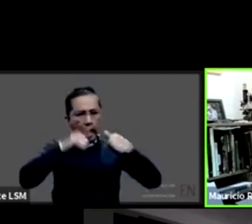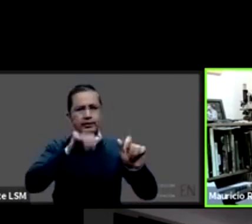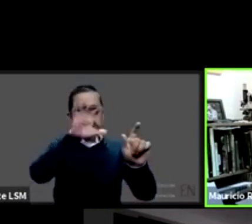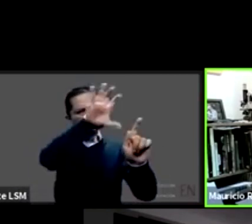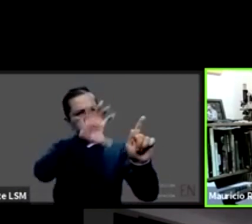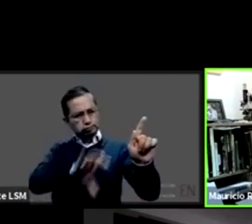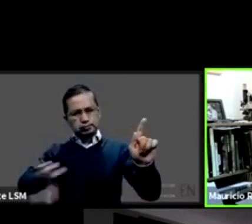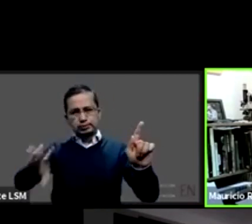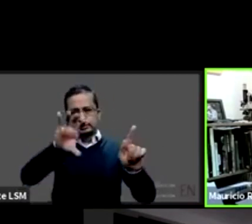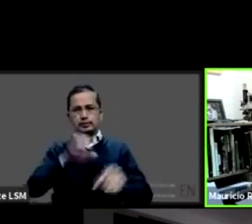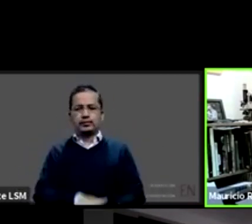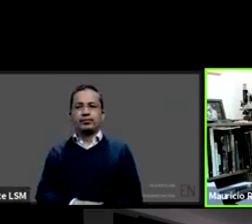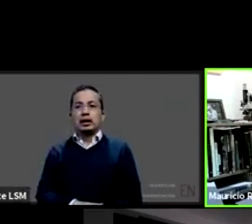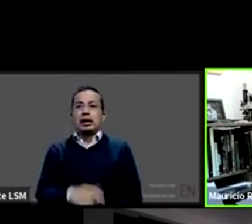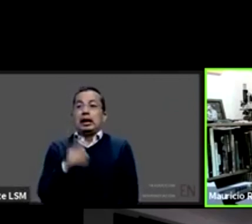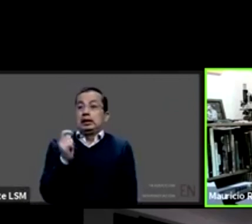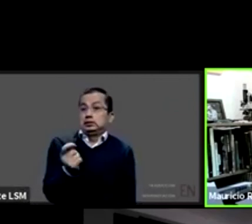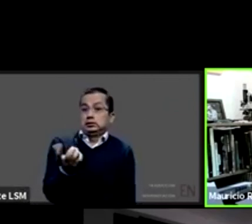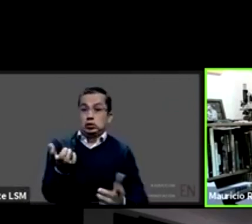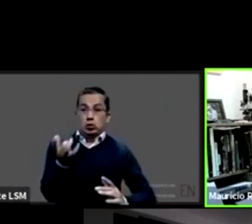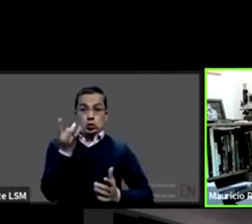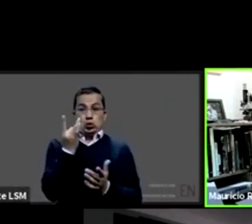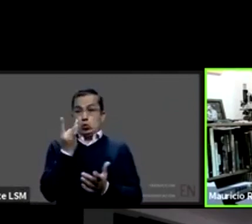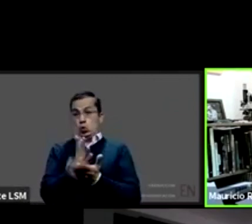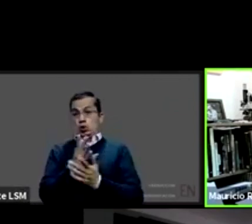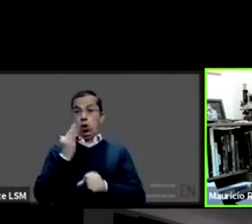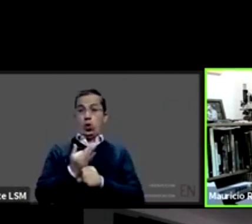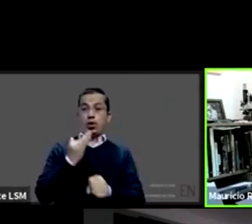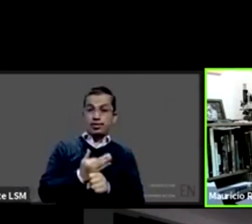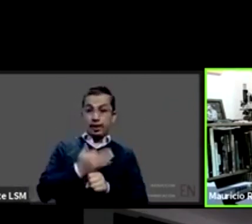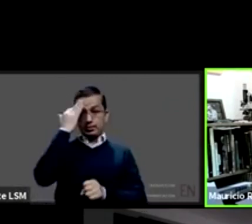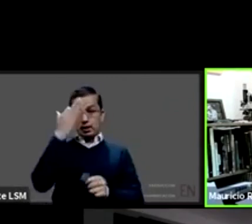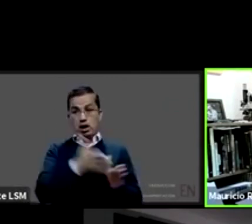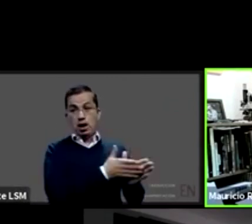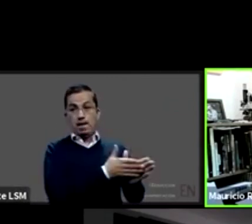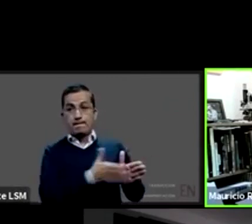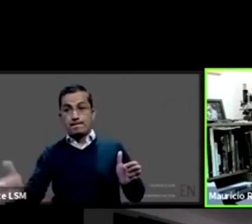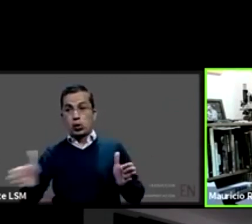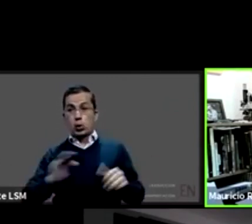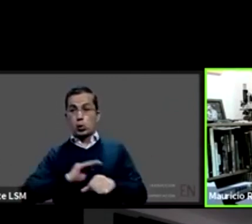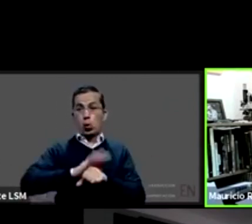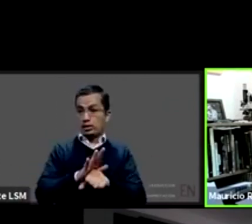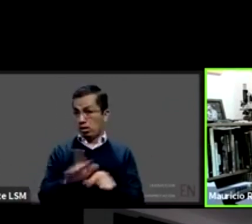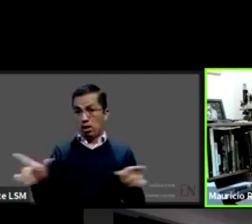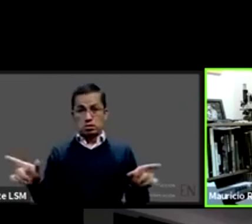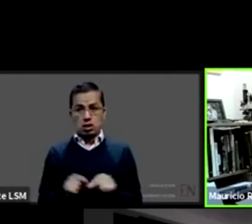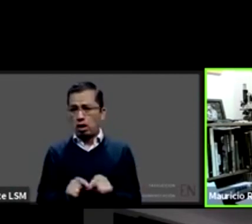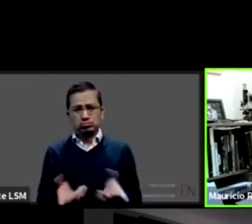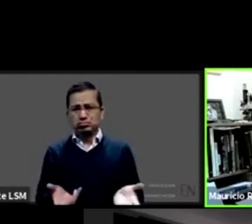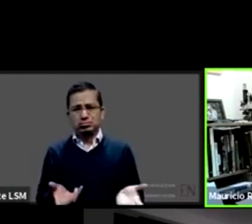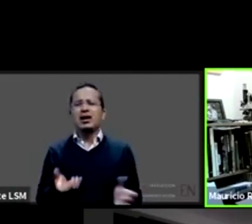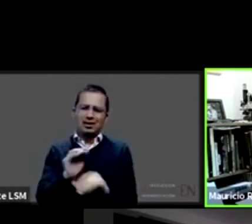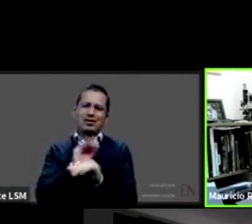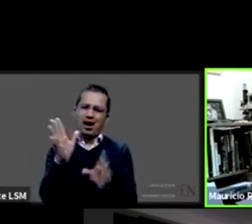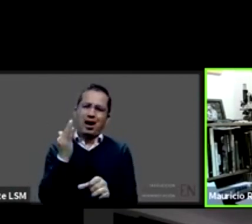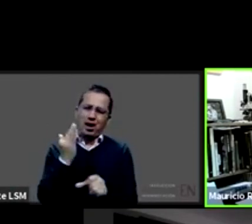esta epidemia que nos vino a revelar absolutamente todo y a cambiar la mirada de lo que teníamos